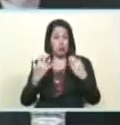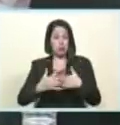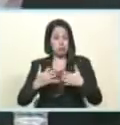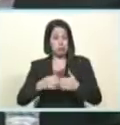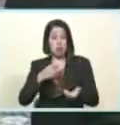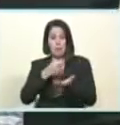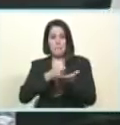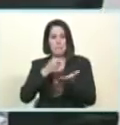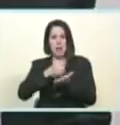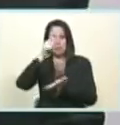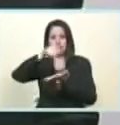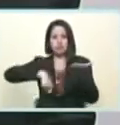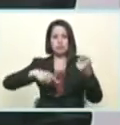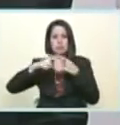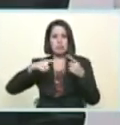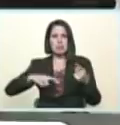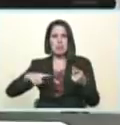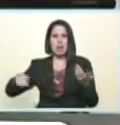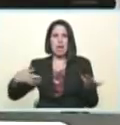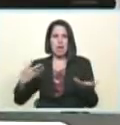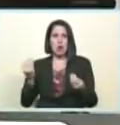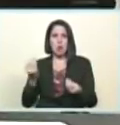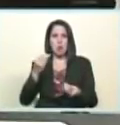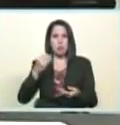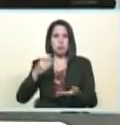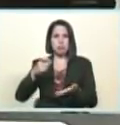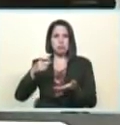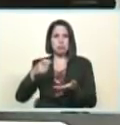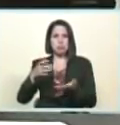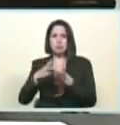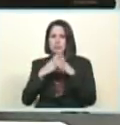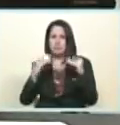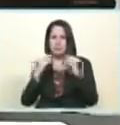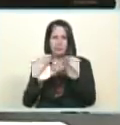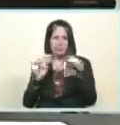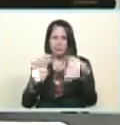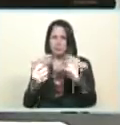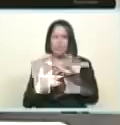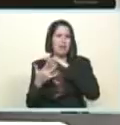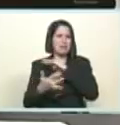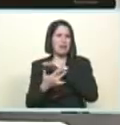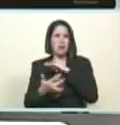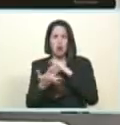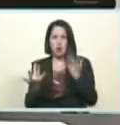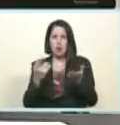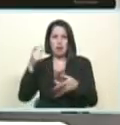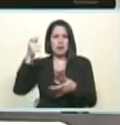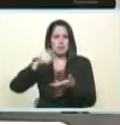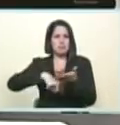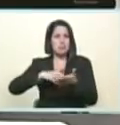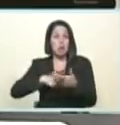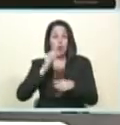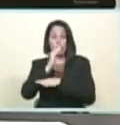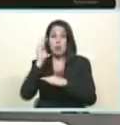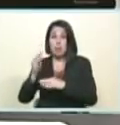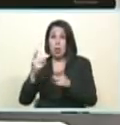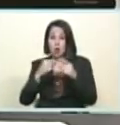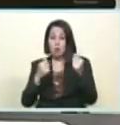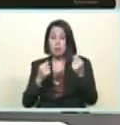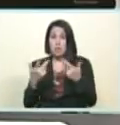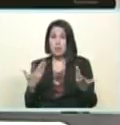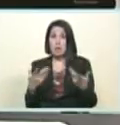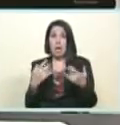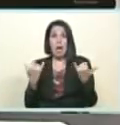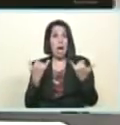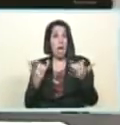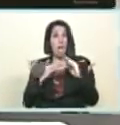una batalla de movimiento ellos hacen su movimiento de robarnos un billete y nosotros hacemos el movimiento